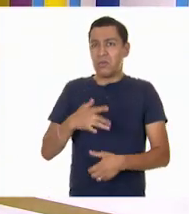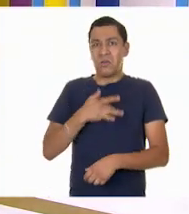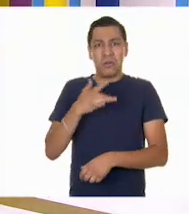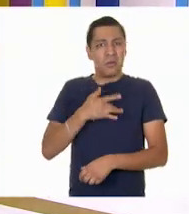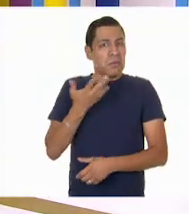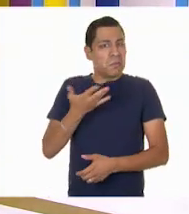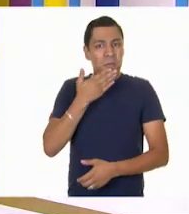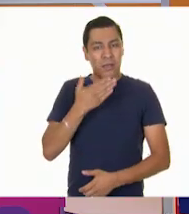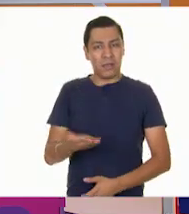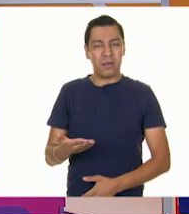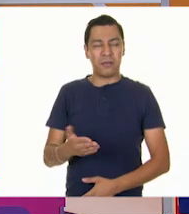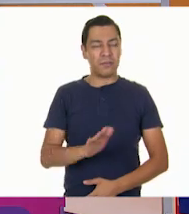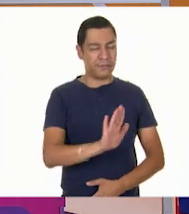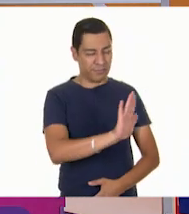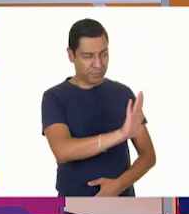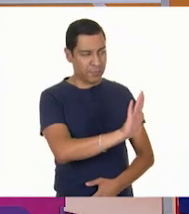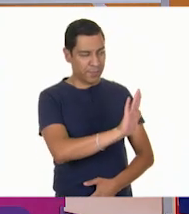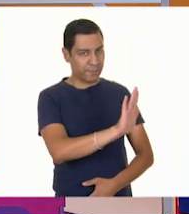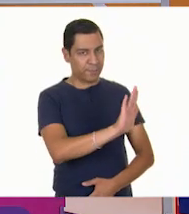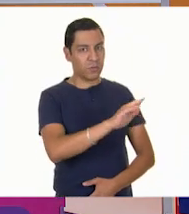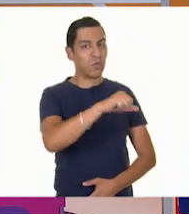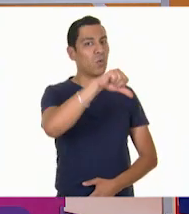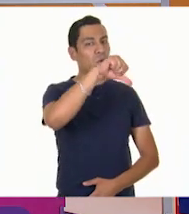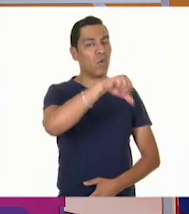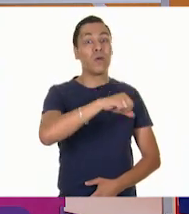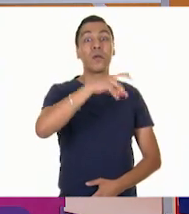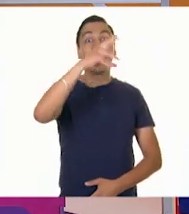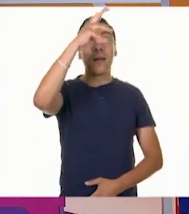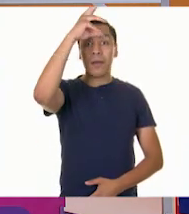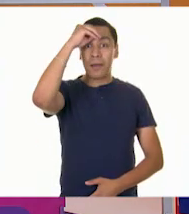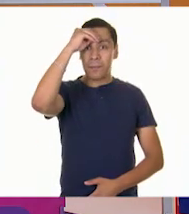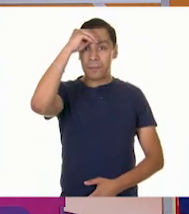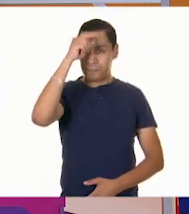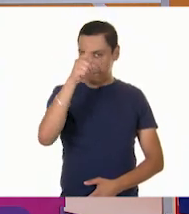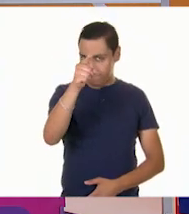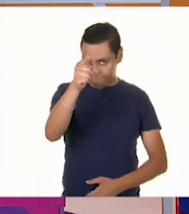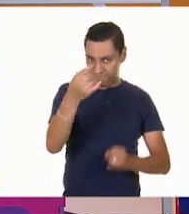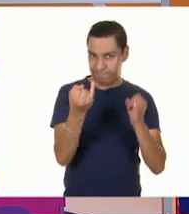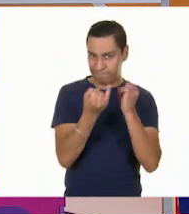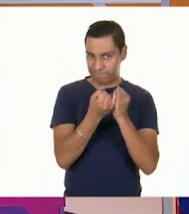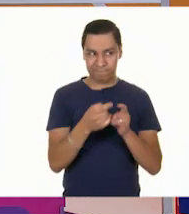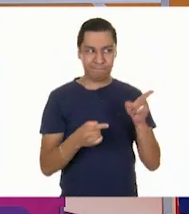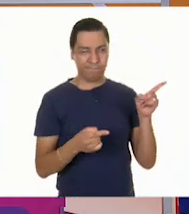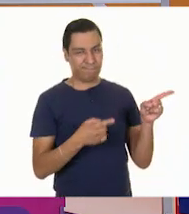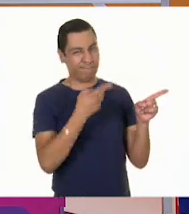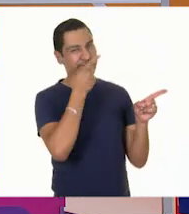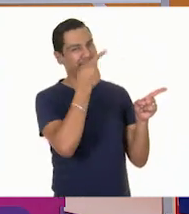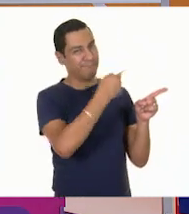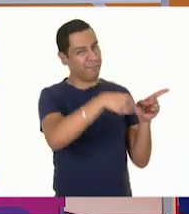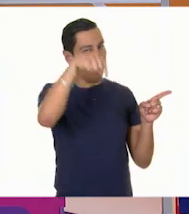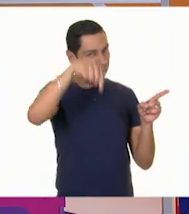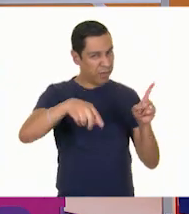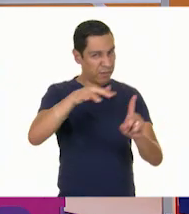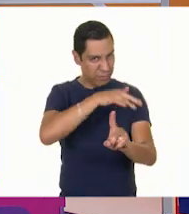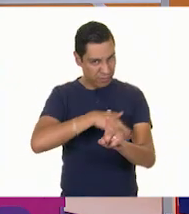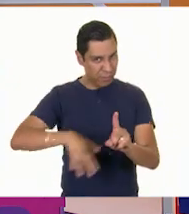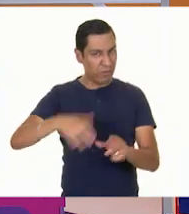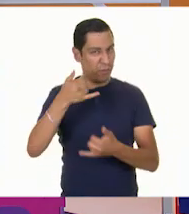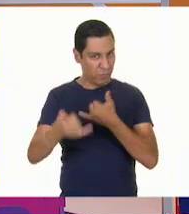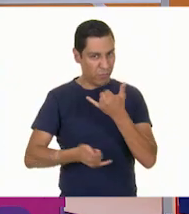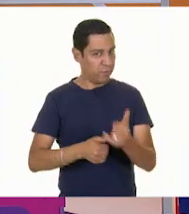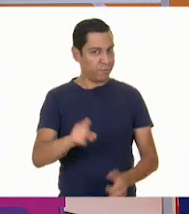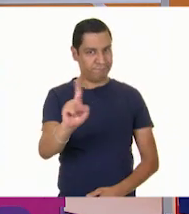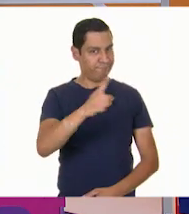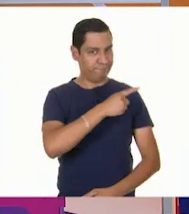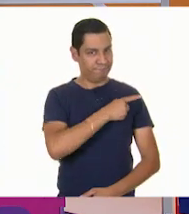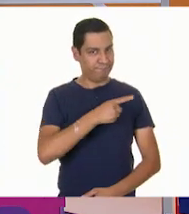un poquito. Pepe, bueno, el día de hoy vamos a aprender, niñas y niños, y le vamos a decir a Pepe que este no es el lugar adecuado. Precisamente,